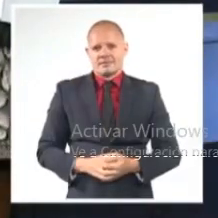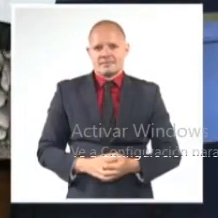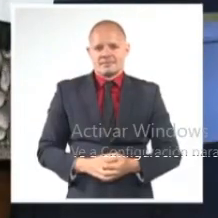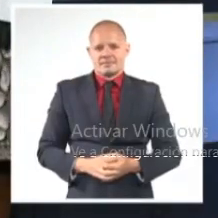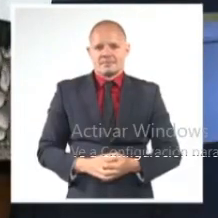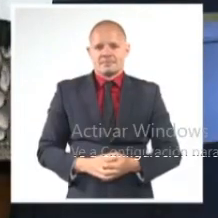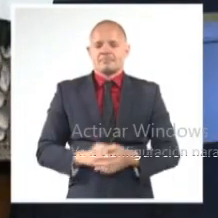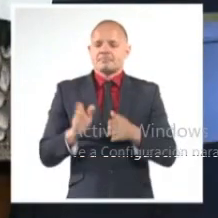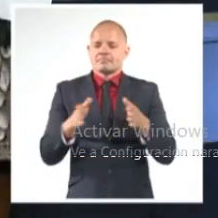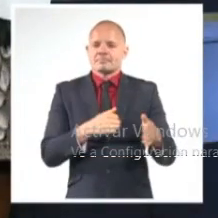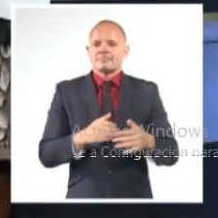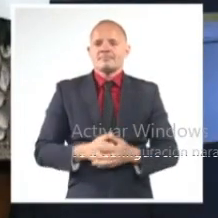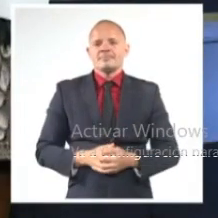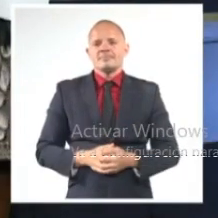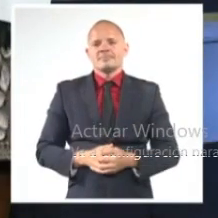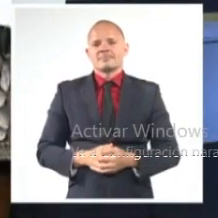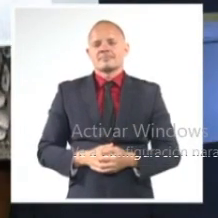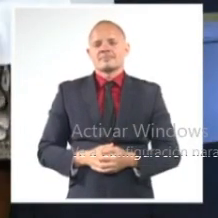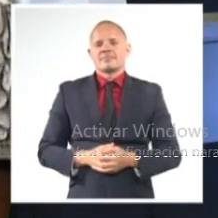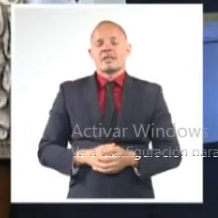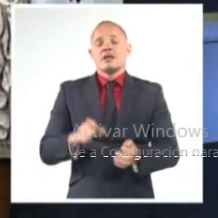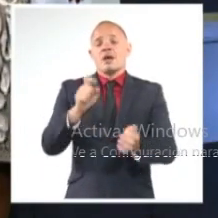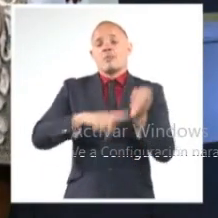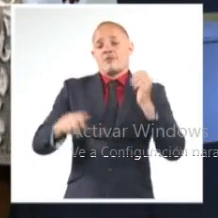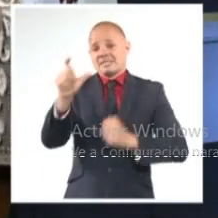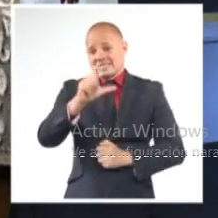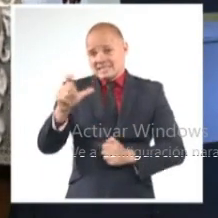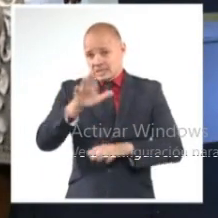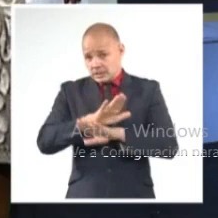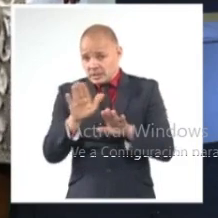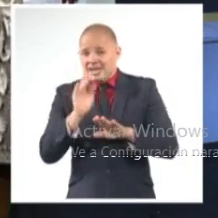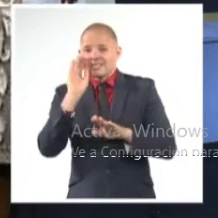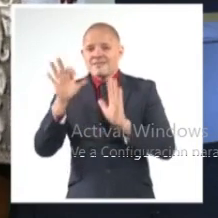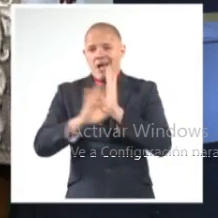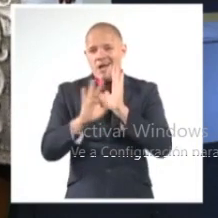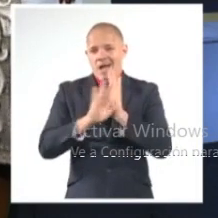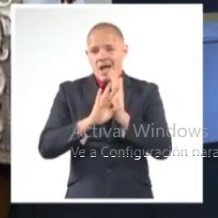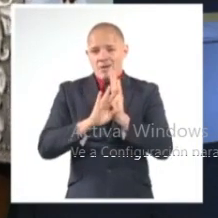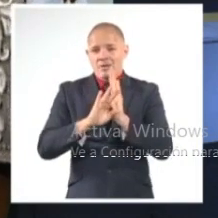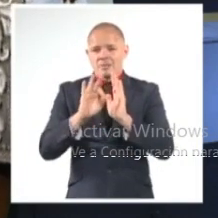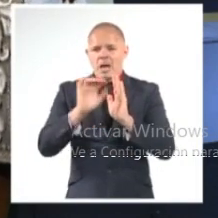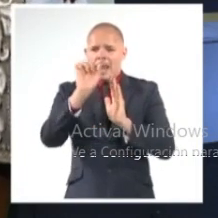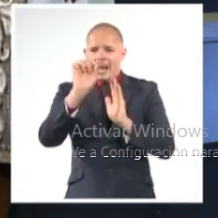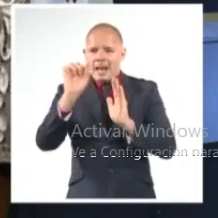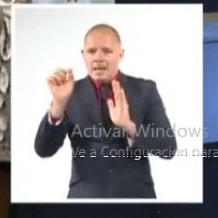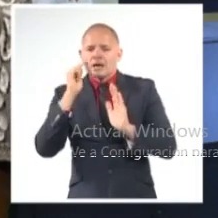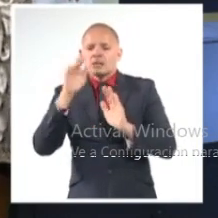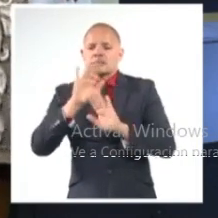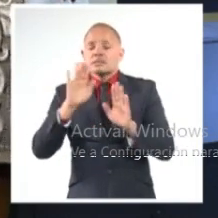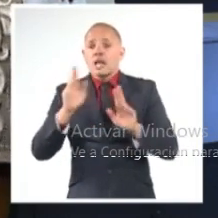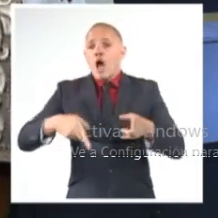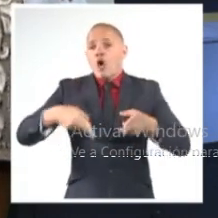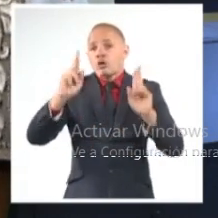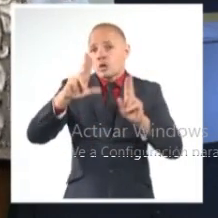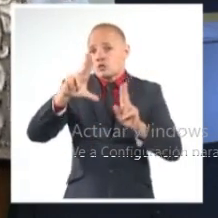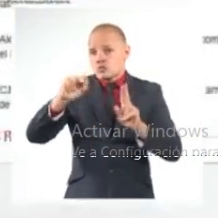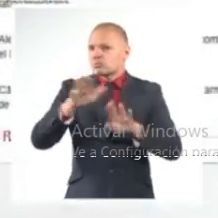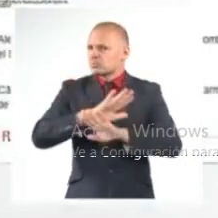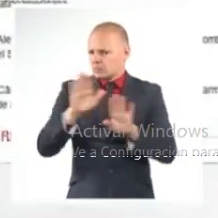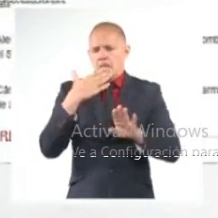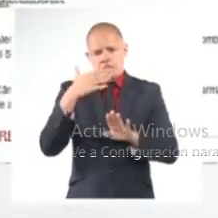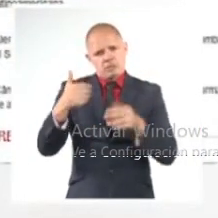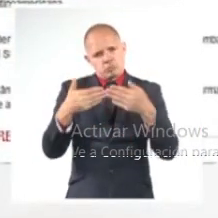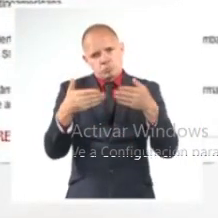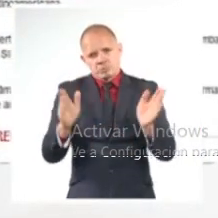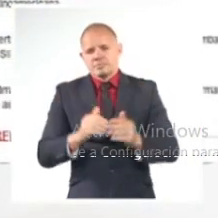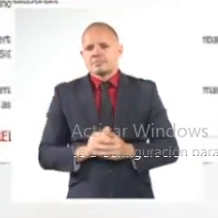En la Callería Norte de Camagüey estará listo el Hotel Valentín Cayo Cruz para la próxima temporada alta del turismo. Ubicado al